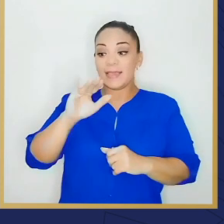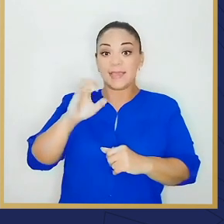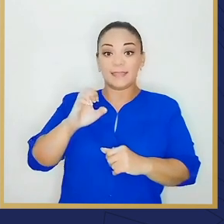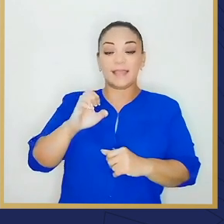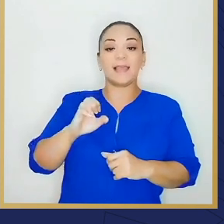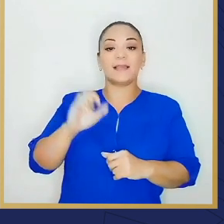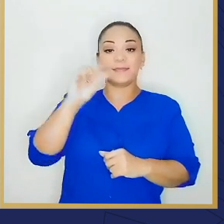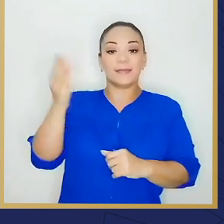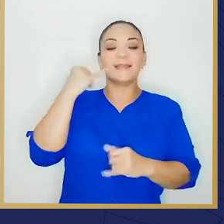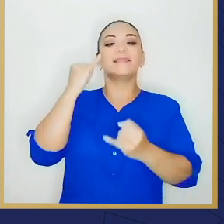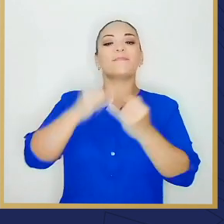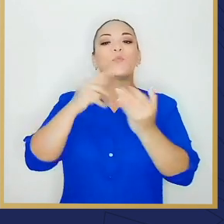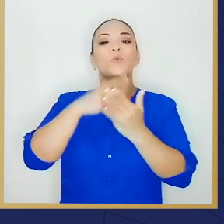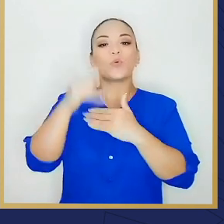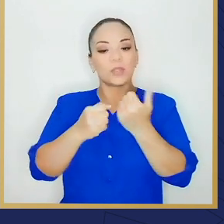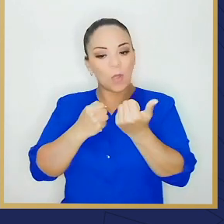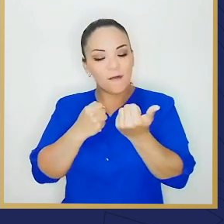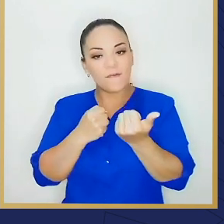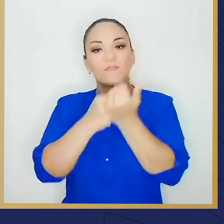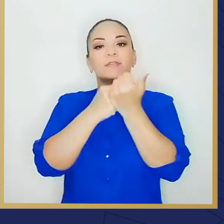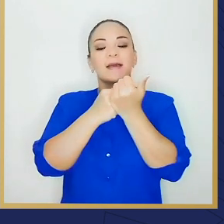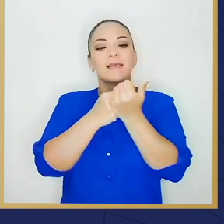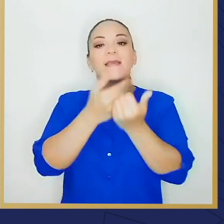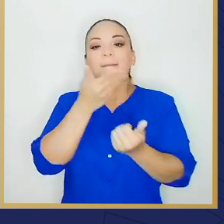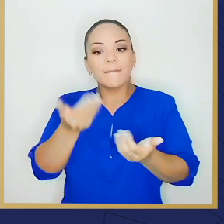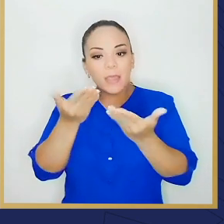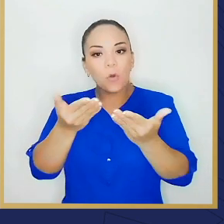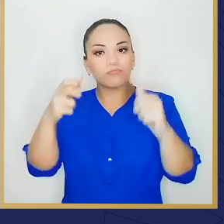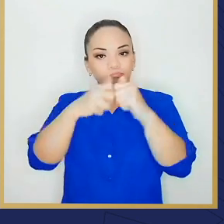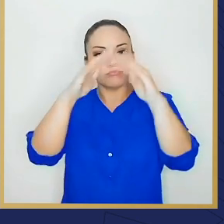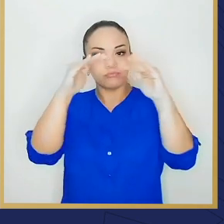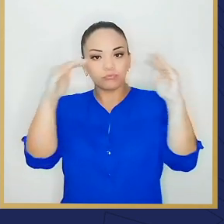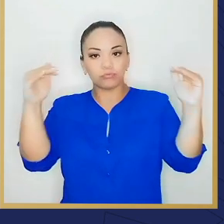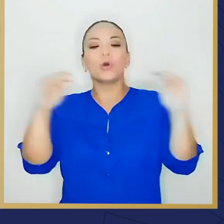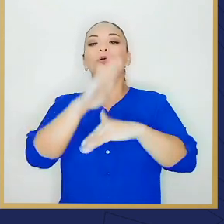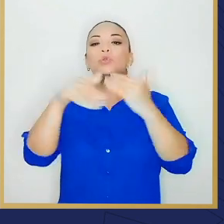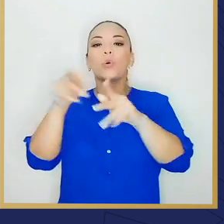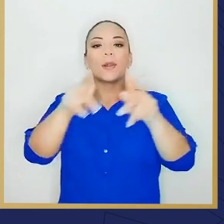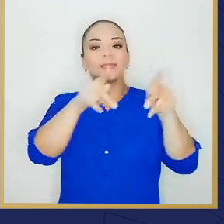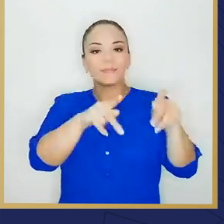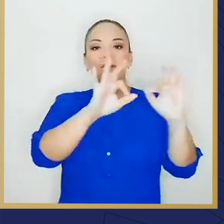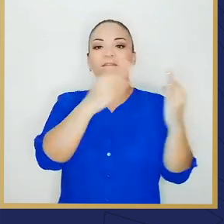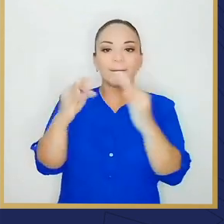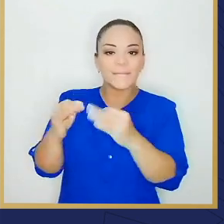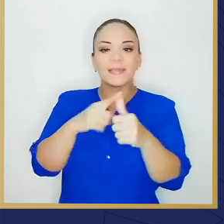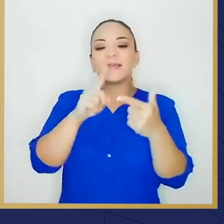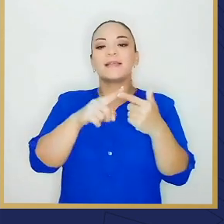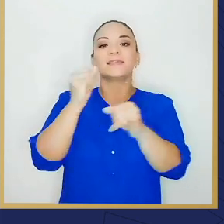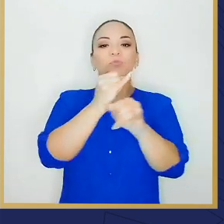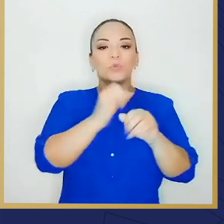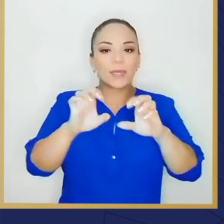proyecto para reforzar y asegurar una mejor conexión eléctrica para las familias, centros